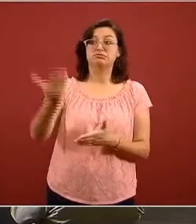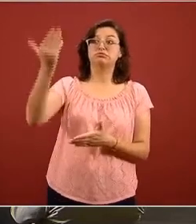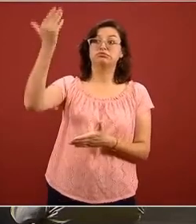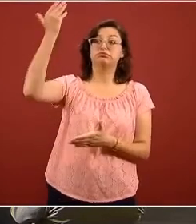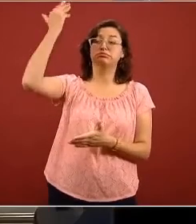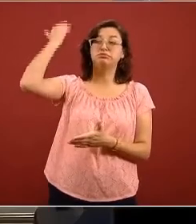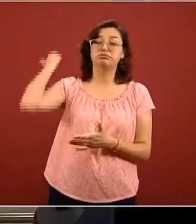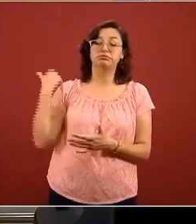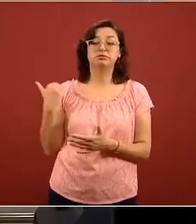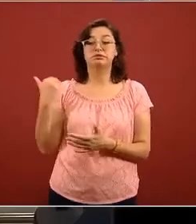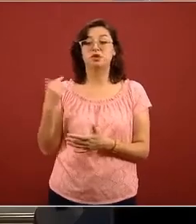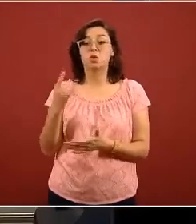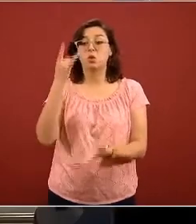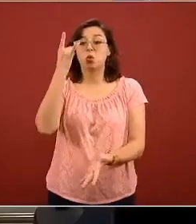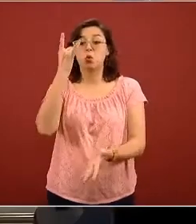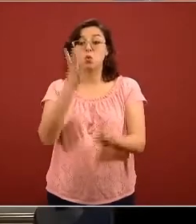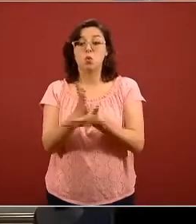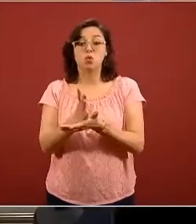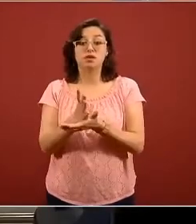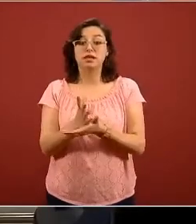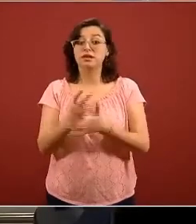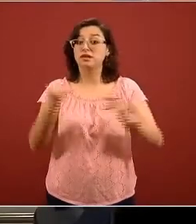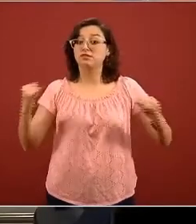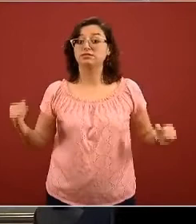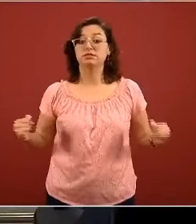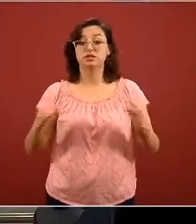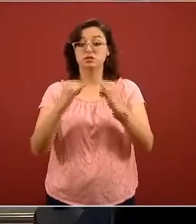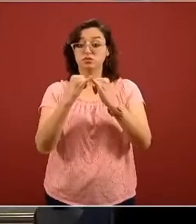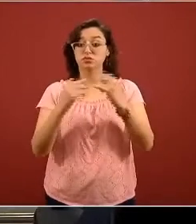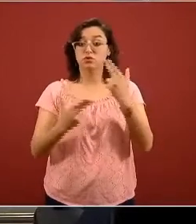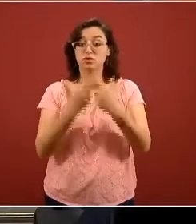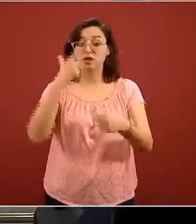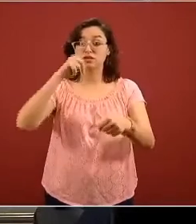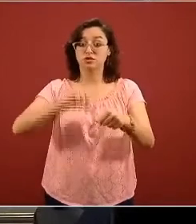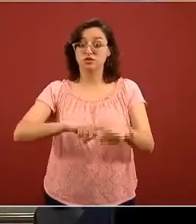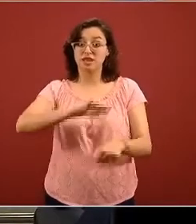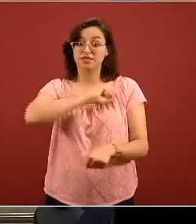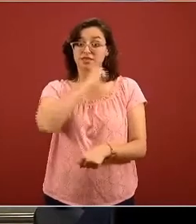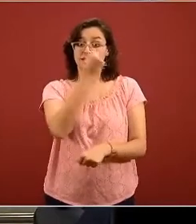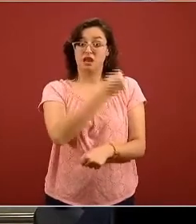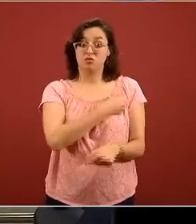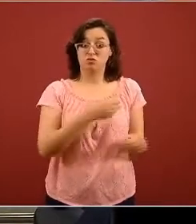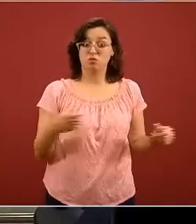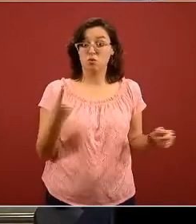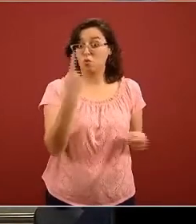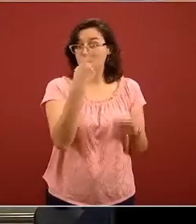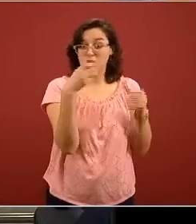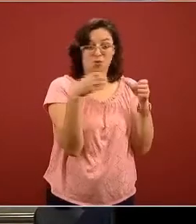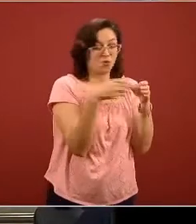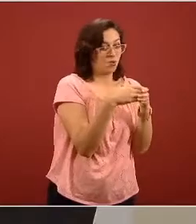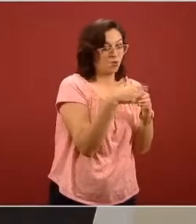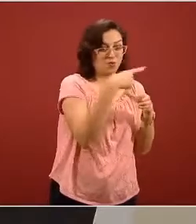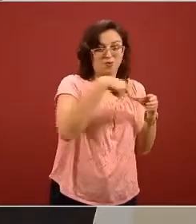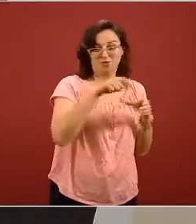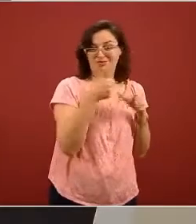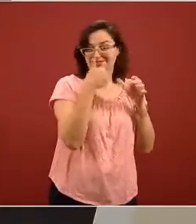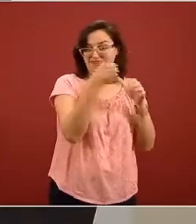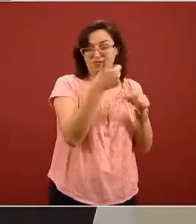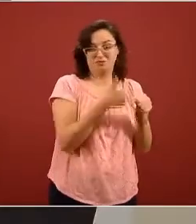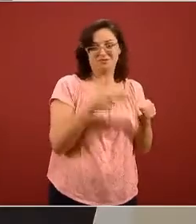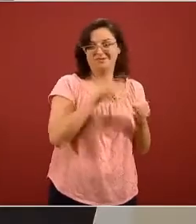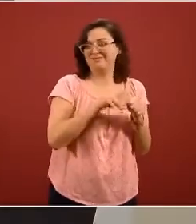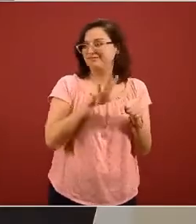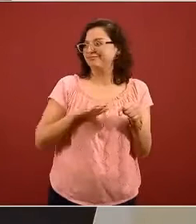a la coordinación de los institutos nacionales de salud que es un pequeño conjunto del todo y él hablaba de estos seis hospitales